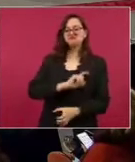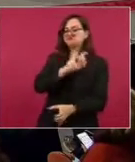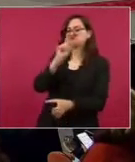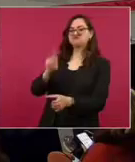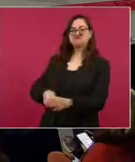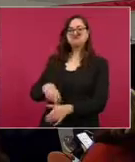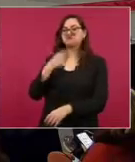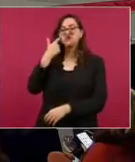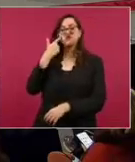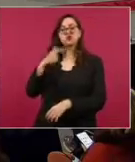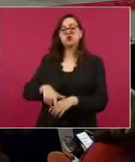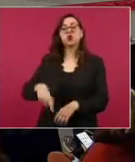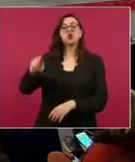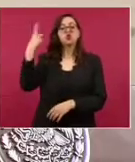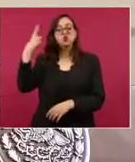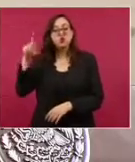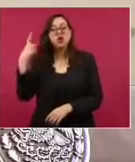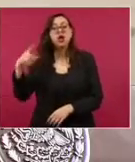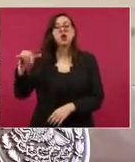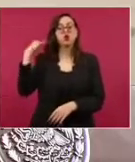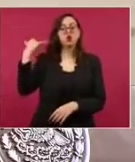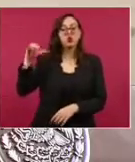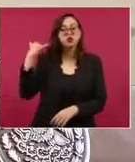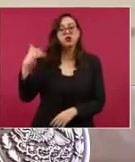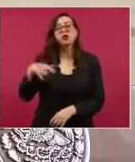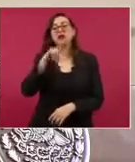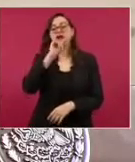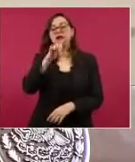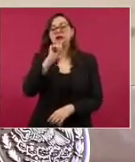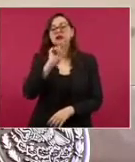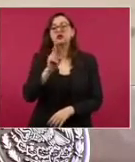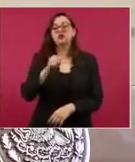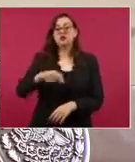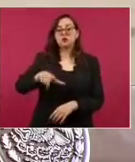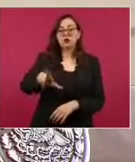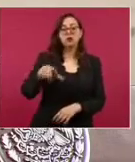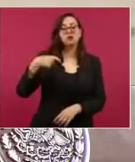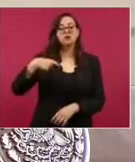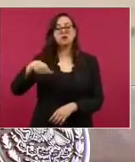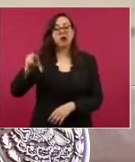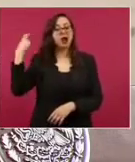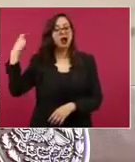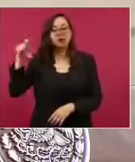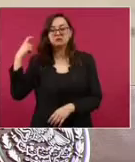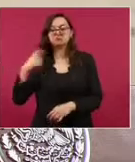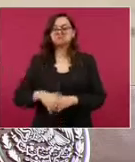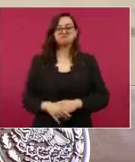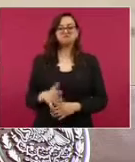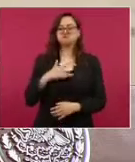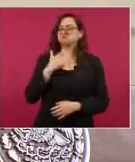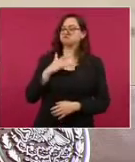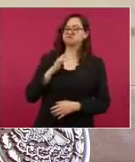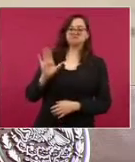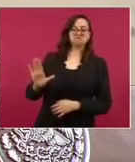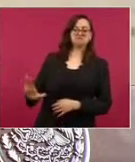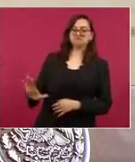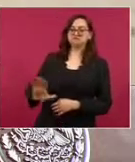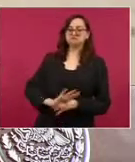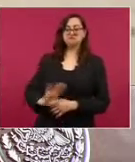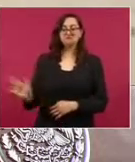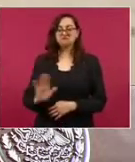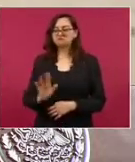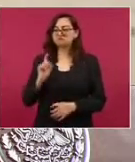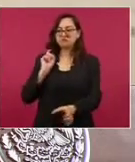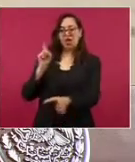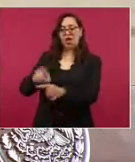Yucatán, Chihuahua, Jalisco, Nuevo León, Guanajuato y Querétaro, que se mantienen ellos en la atención de la población sin seguridad